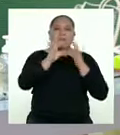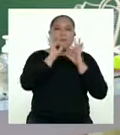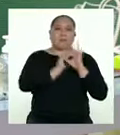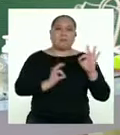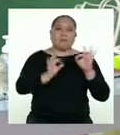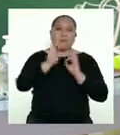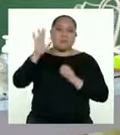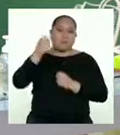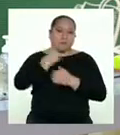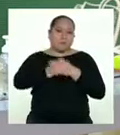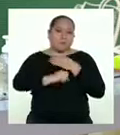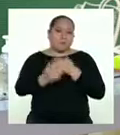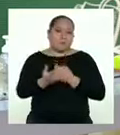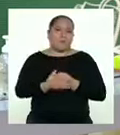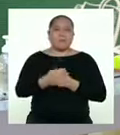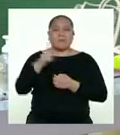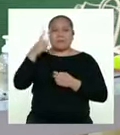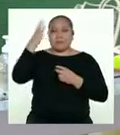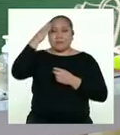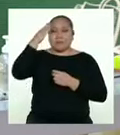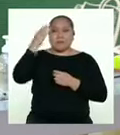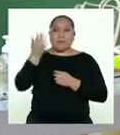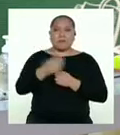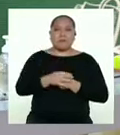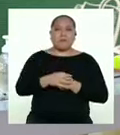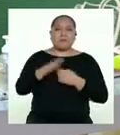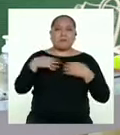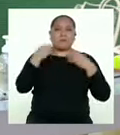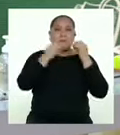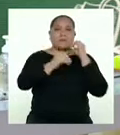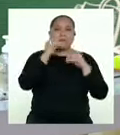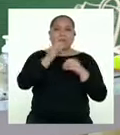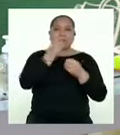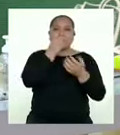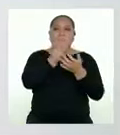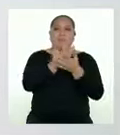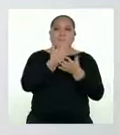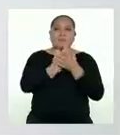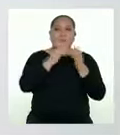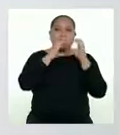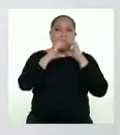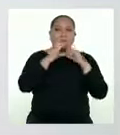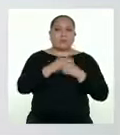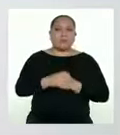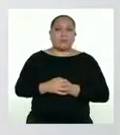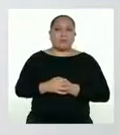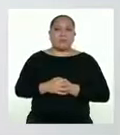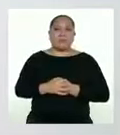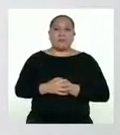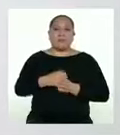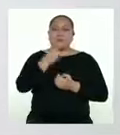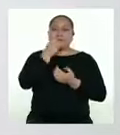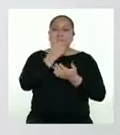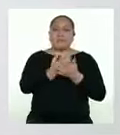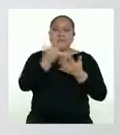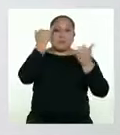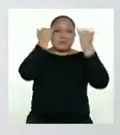tan importantes de sus hijas e hijos, para que los tomen en cuenta y puedan establecer una buena comunicación. Es una muy buena